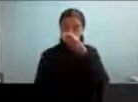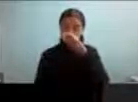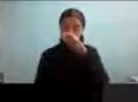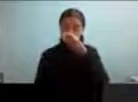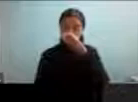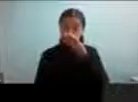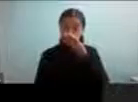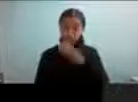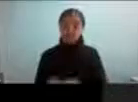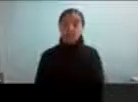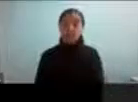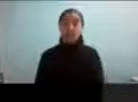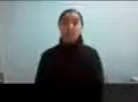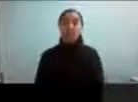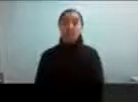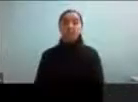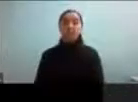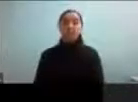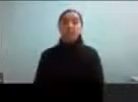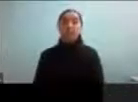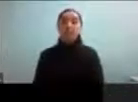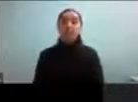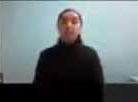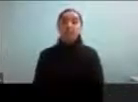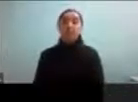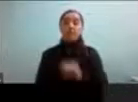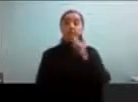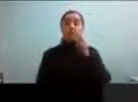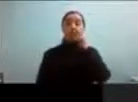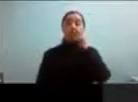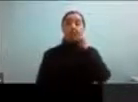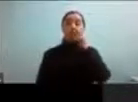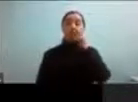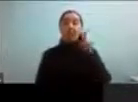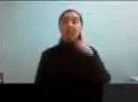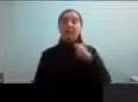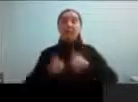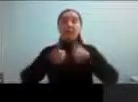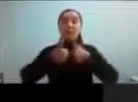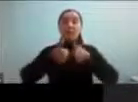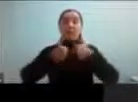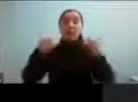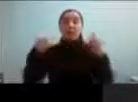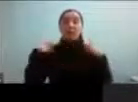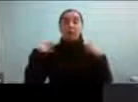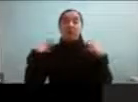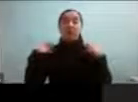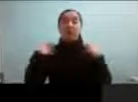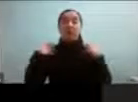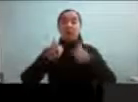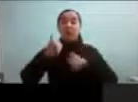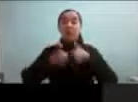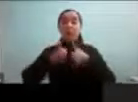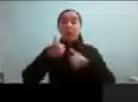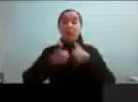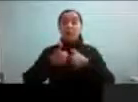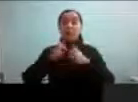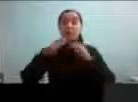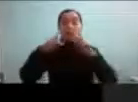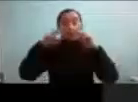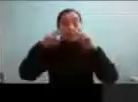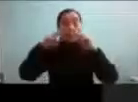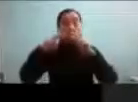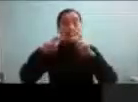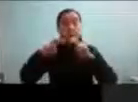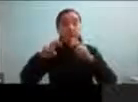de digamos la parte que nos toca a los profesionales y la responsabilidad que nos toca a los profesionales y a los investigadores en